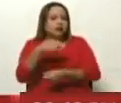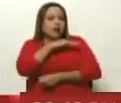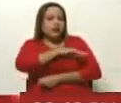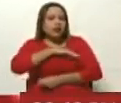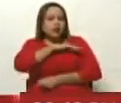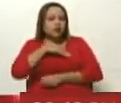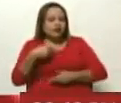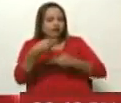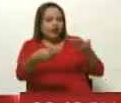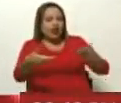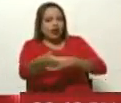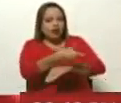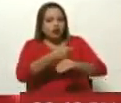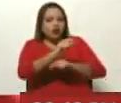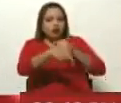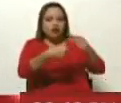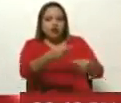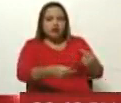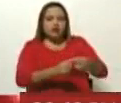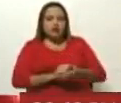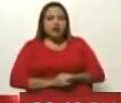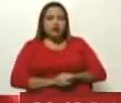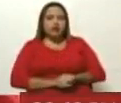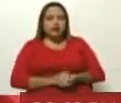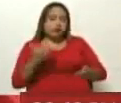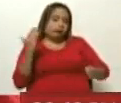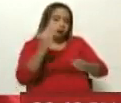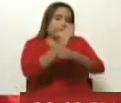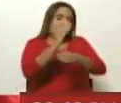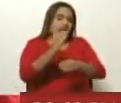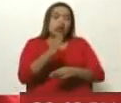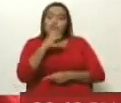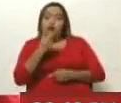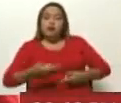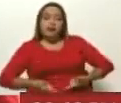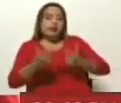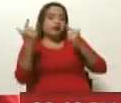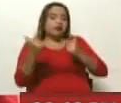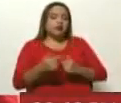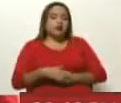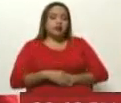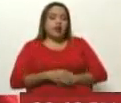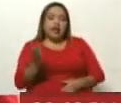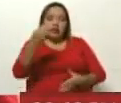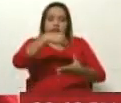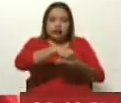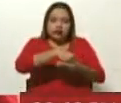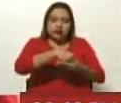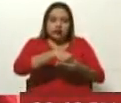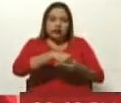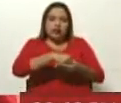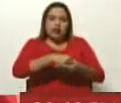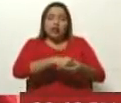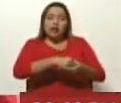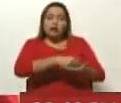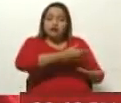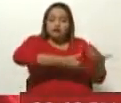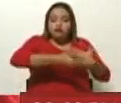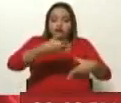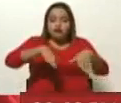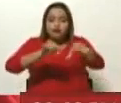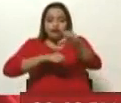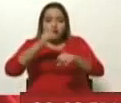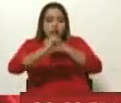gobierno, como consecuencia de las medidas sancionatorias que no le permiten entrar al comercio internacional